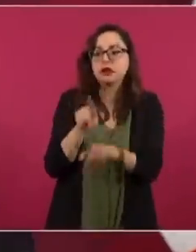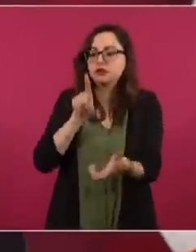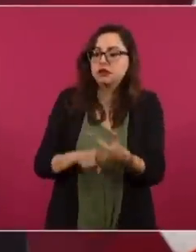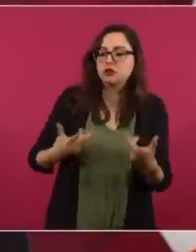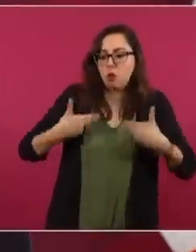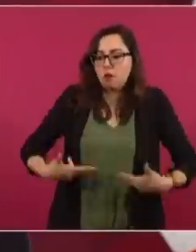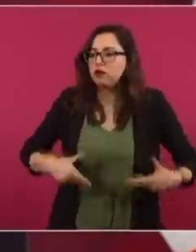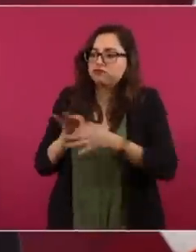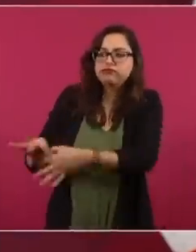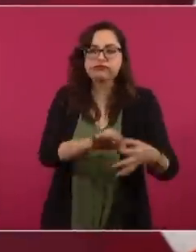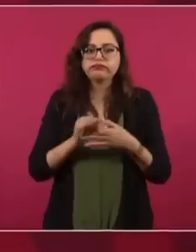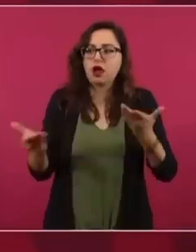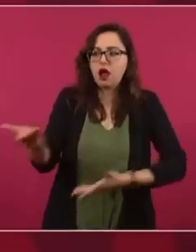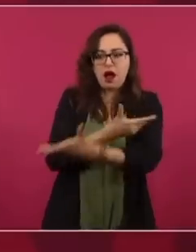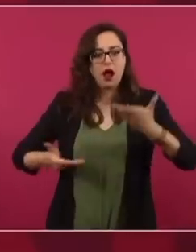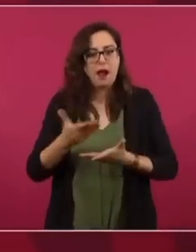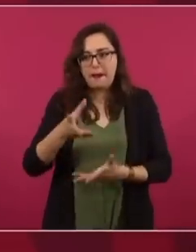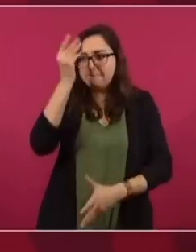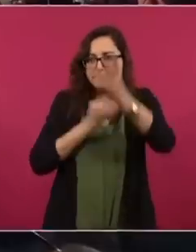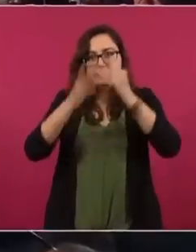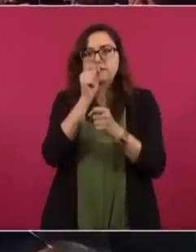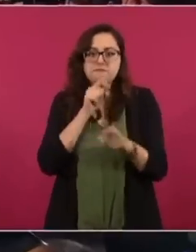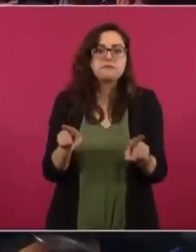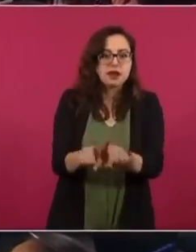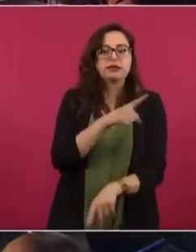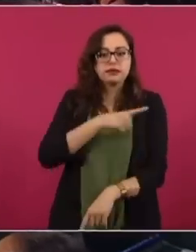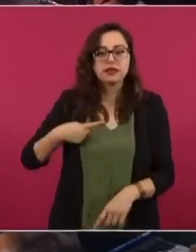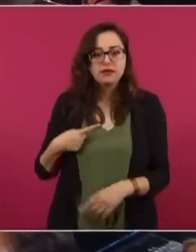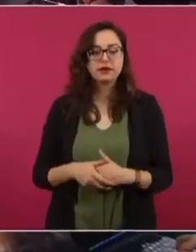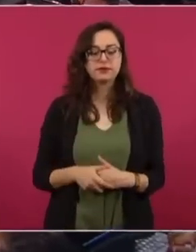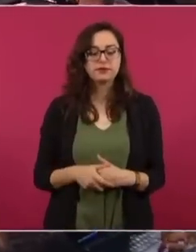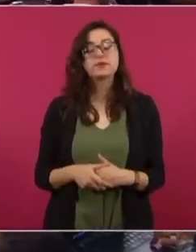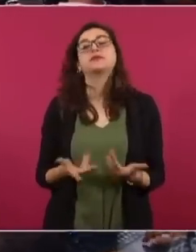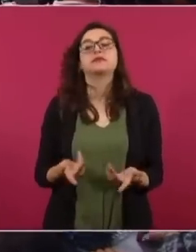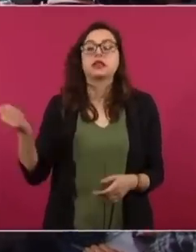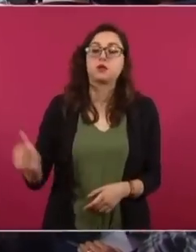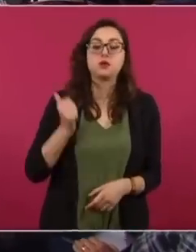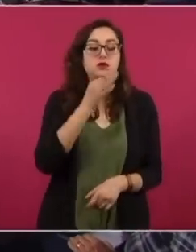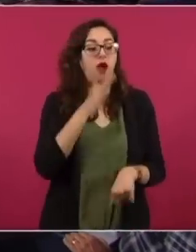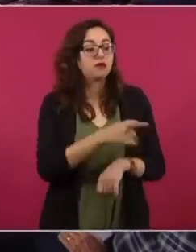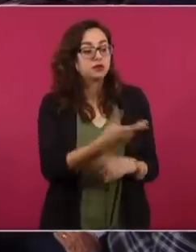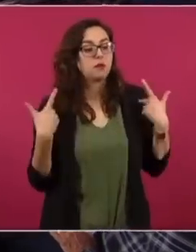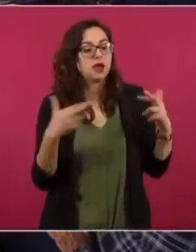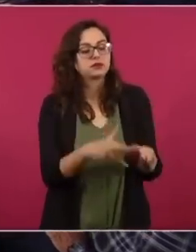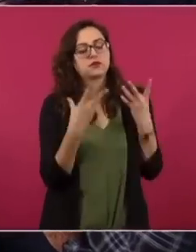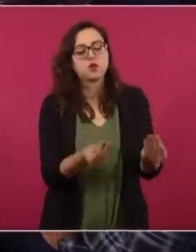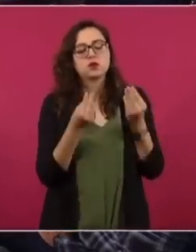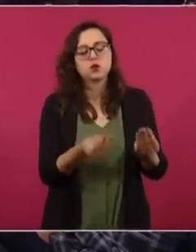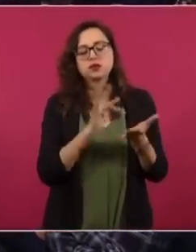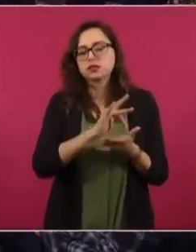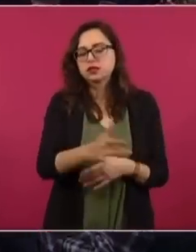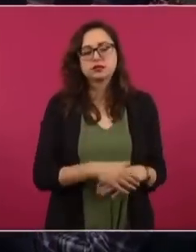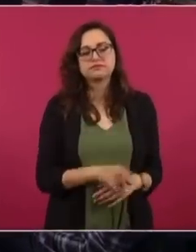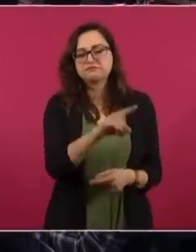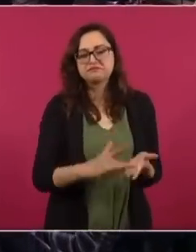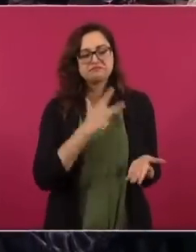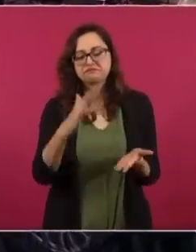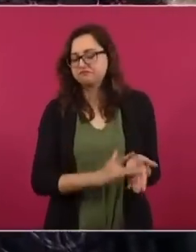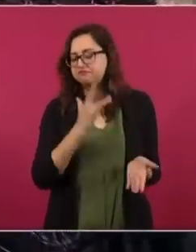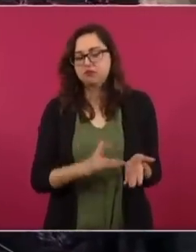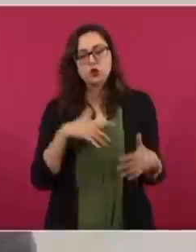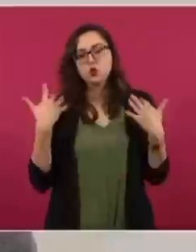Y yo agradezco mucho, aprovechando el apoyo de la maestra, que nos ayudó mucho, mucho, mucho, mucho. Se hicieron